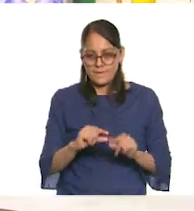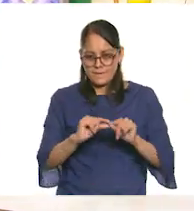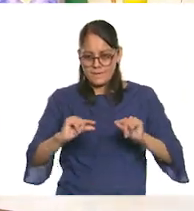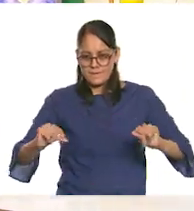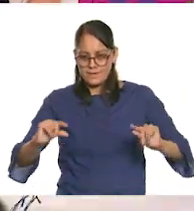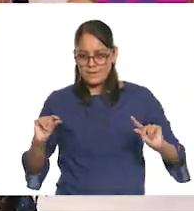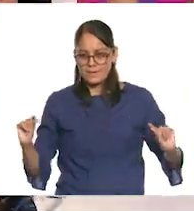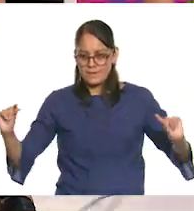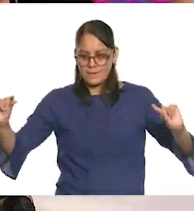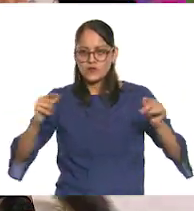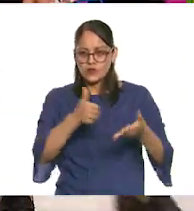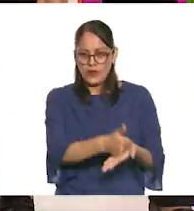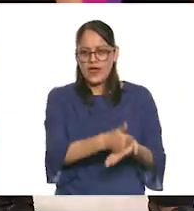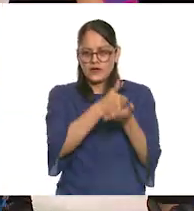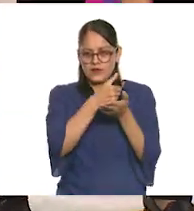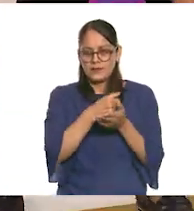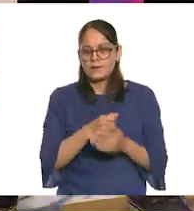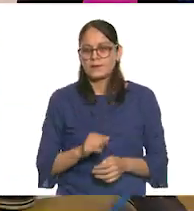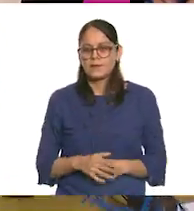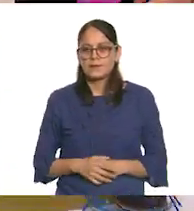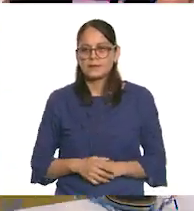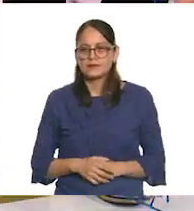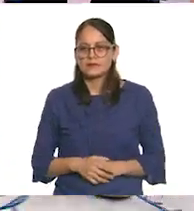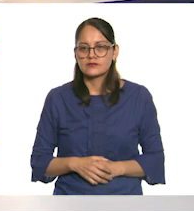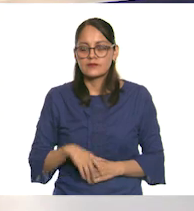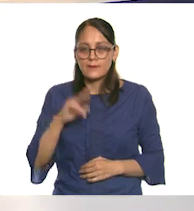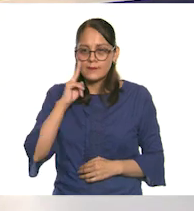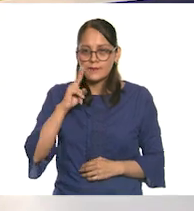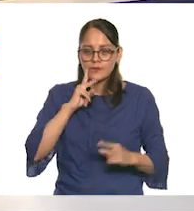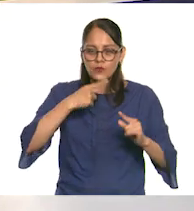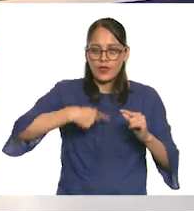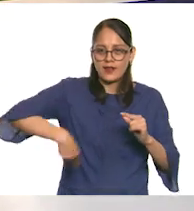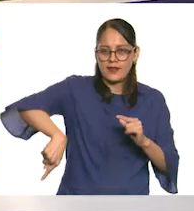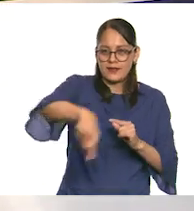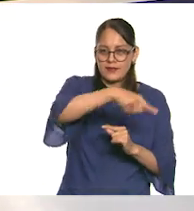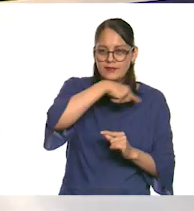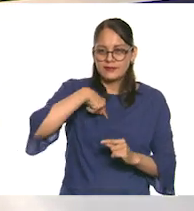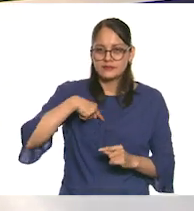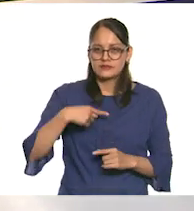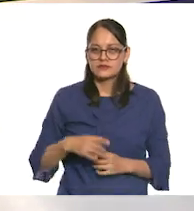Y si quieres tú me lo vas a hacer esto. Vamos a darle vuelta, vuelta, vuelta.